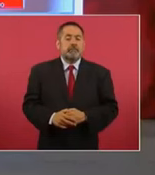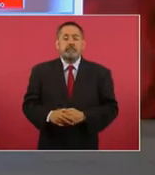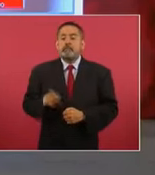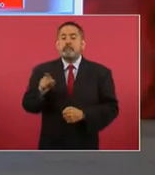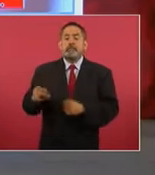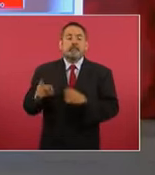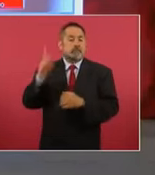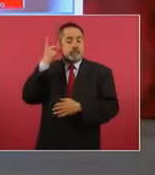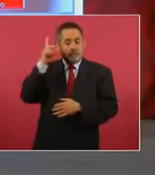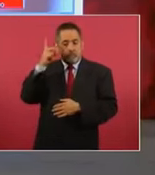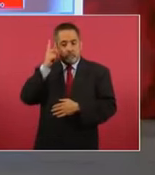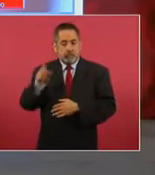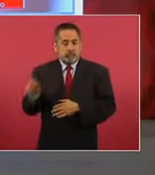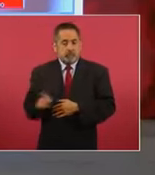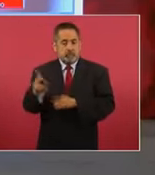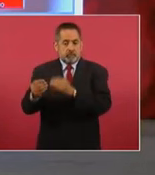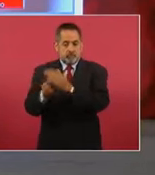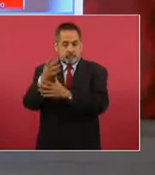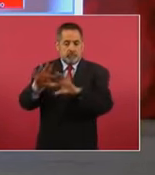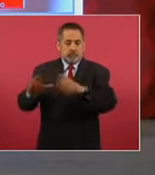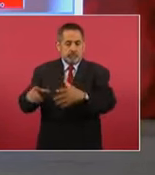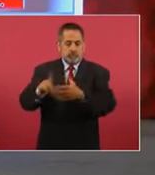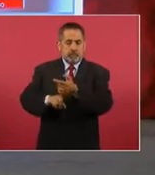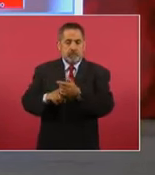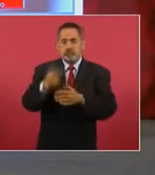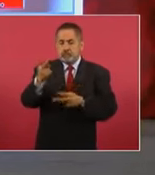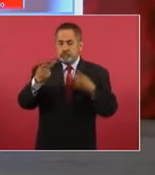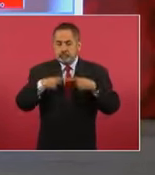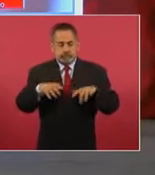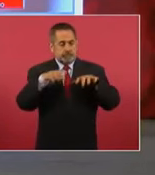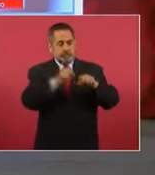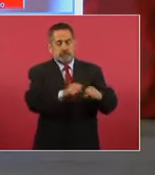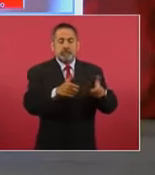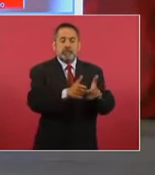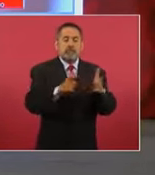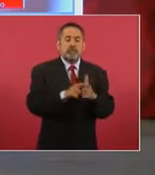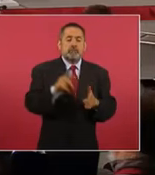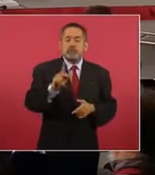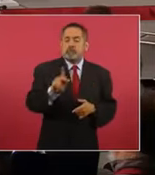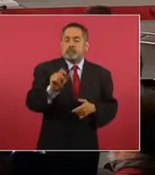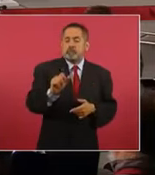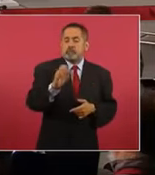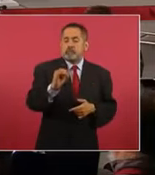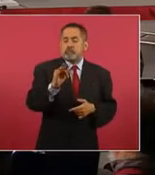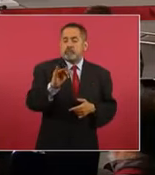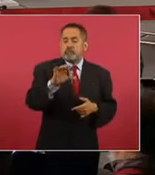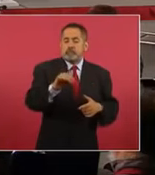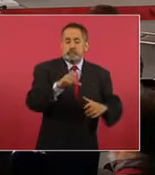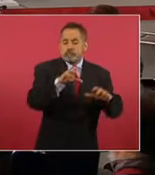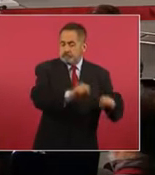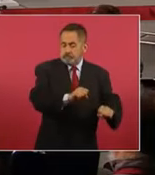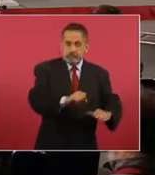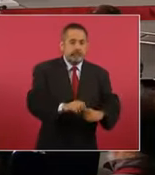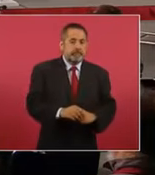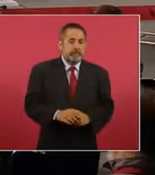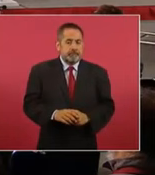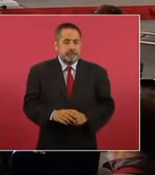13 también dos detenidos del cártel del Pacífico. Adelante, por favor.